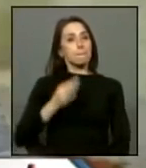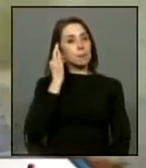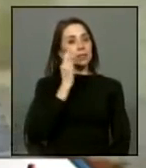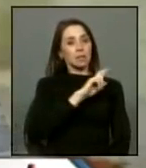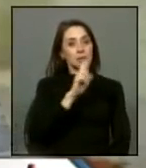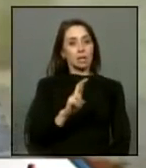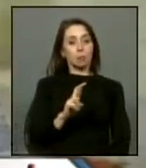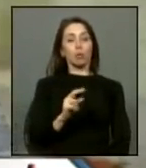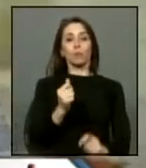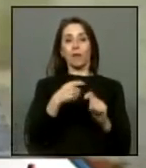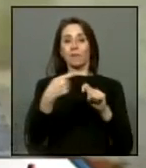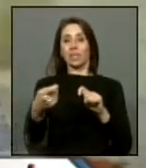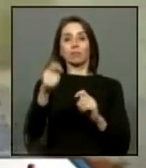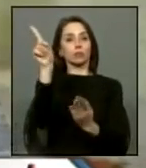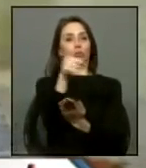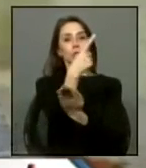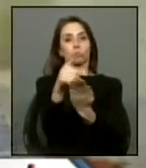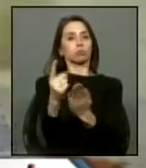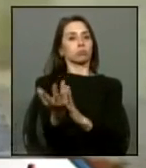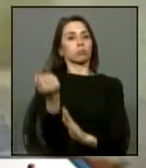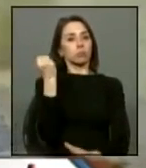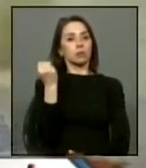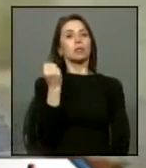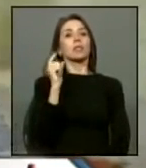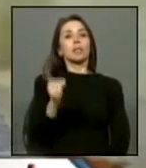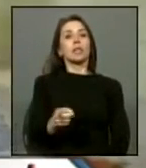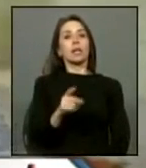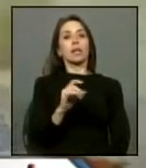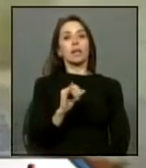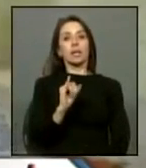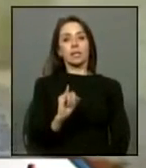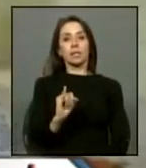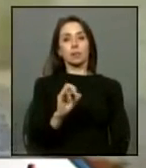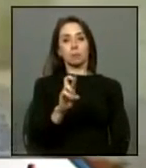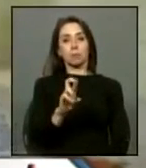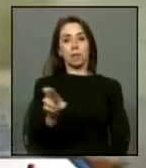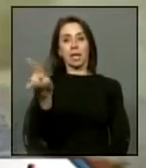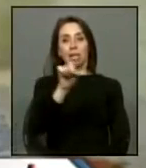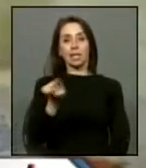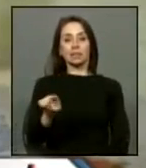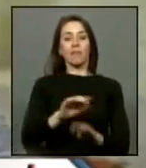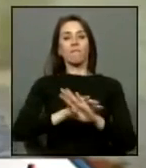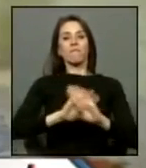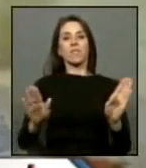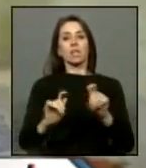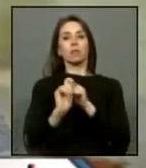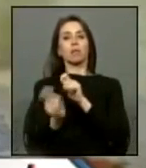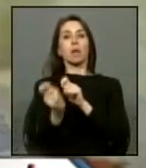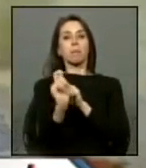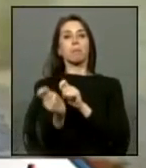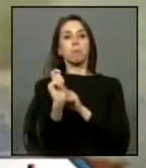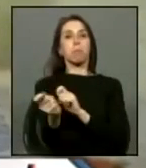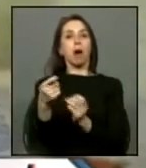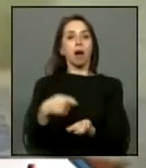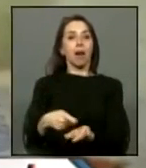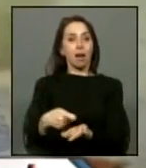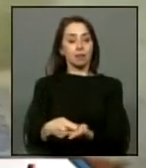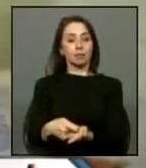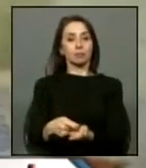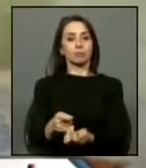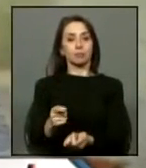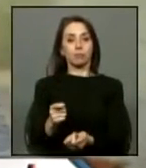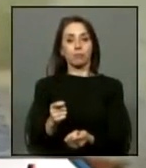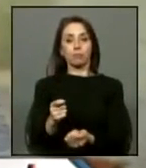le revoque este beneficio y por lo tanto instruya al instituto de previsión social a que cese el pago de ellos y además de eso que